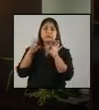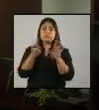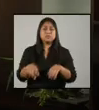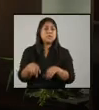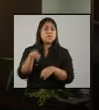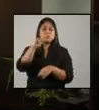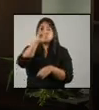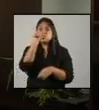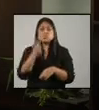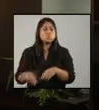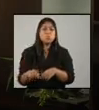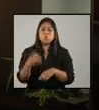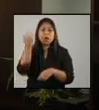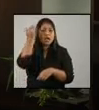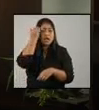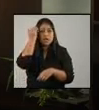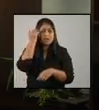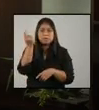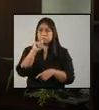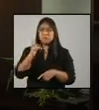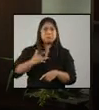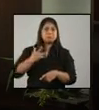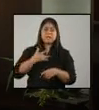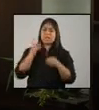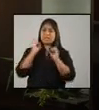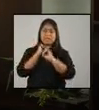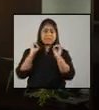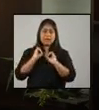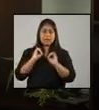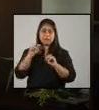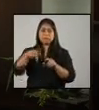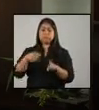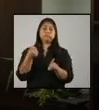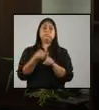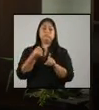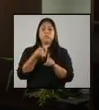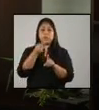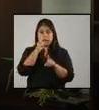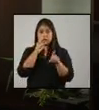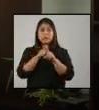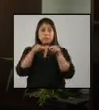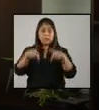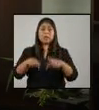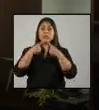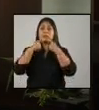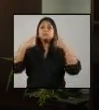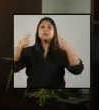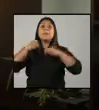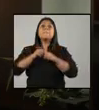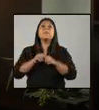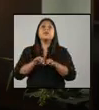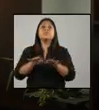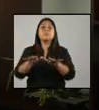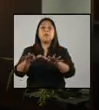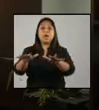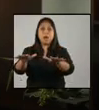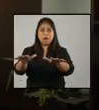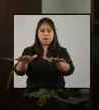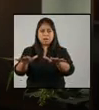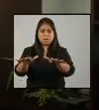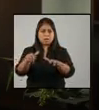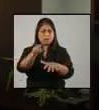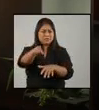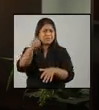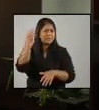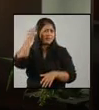jamás había sufrido. Y además, declarada como una pandemia. No me quiero imaginar cómo